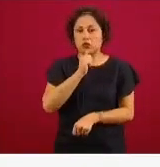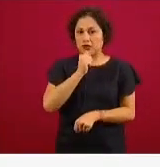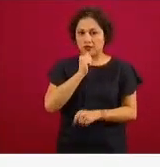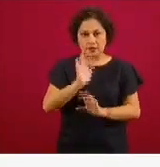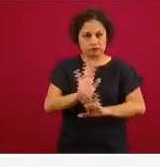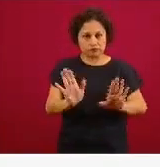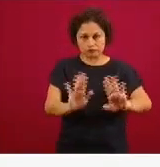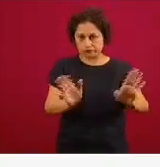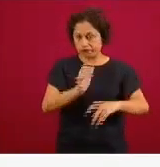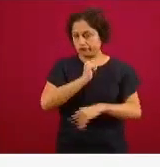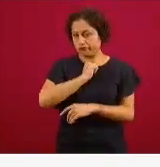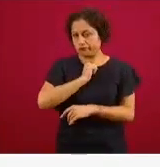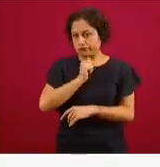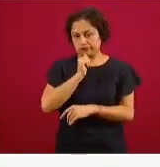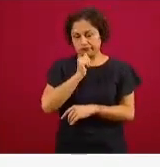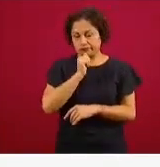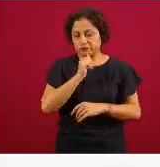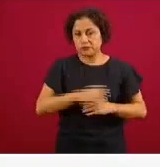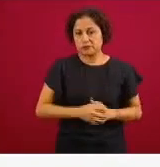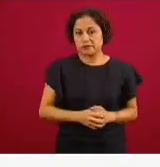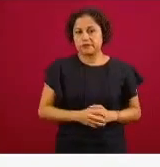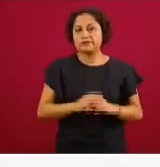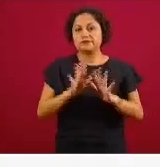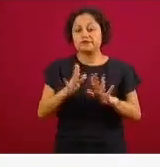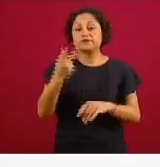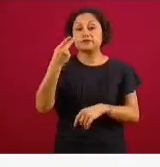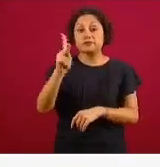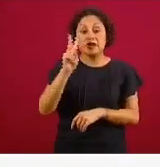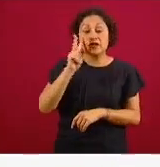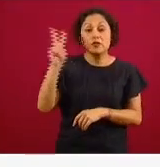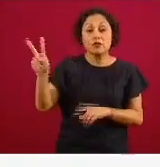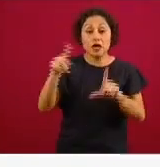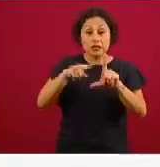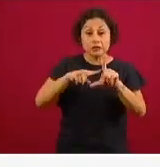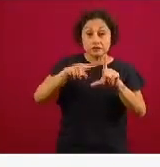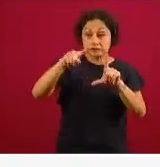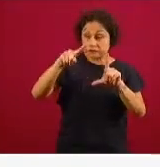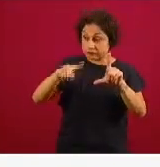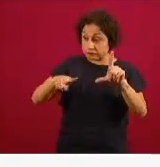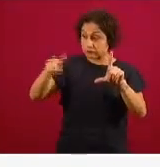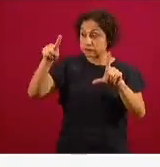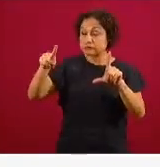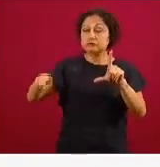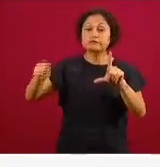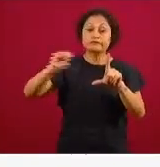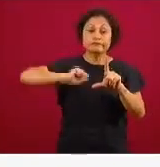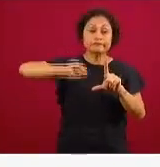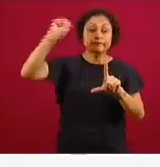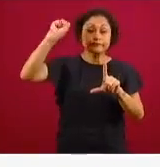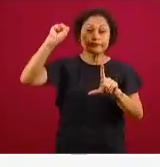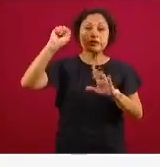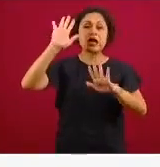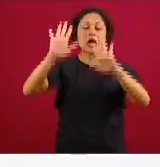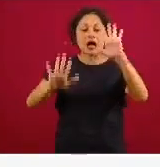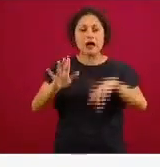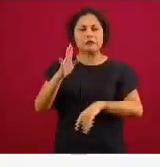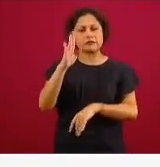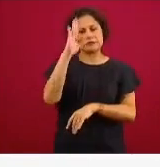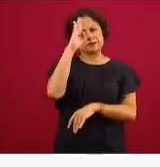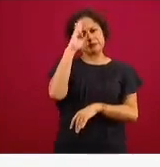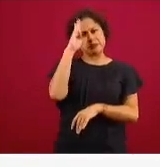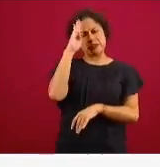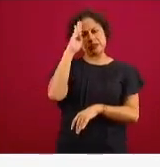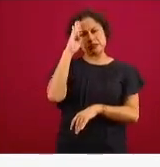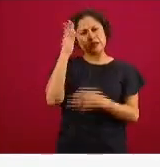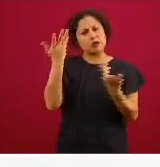no lo hay entonces cuando vemos estas letalidades tan altas nos hace pensar que existe retraso por parte